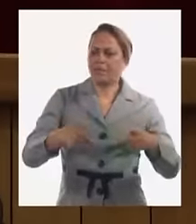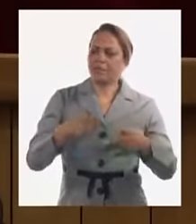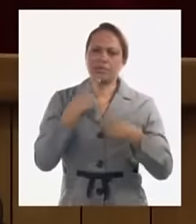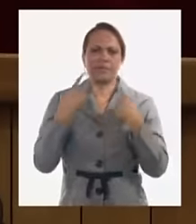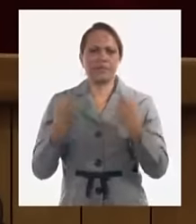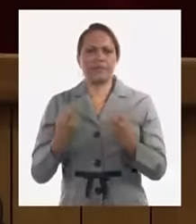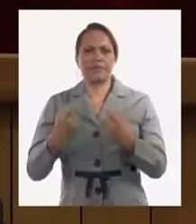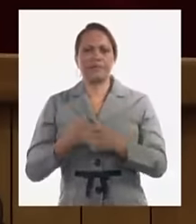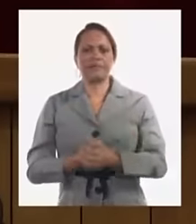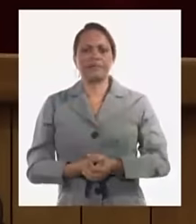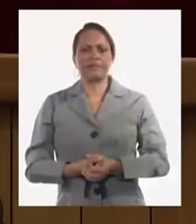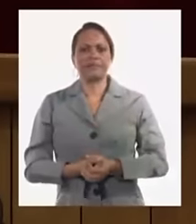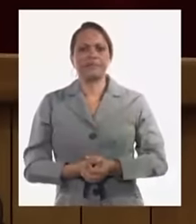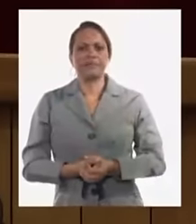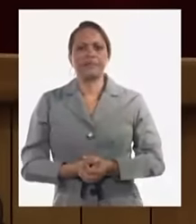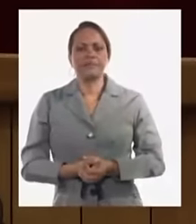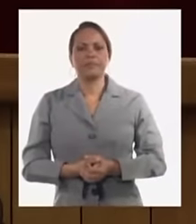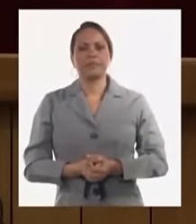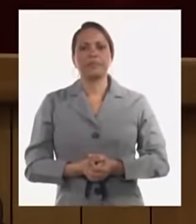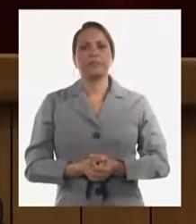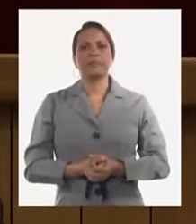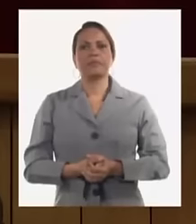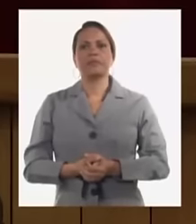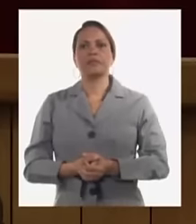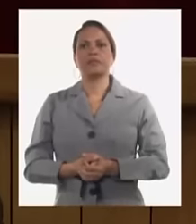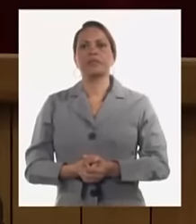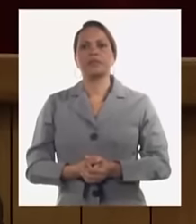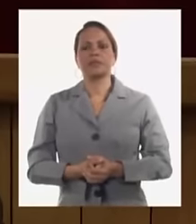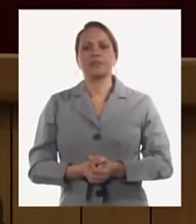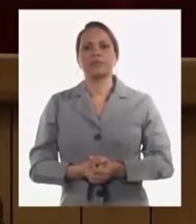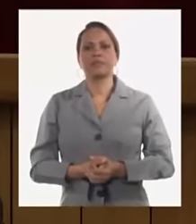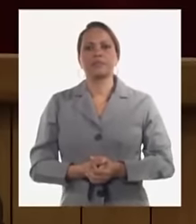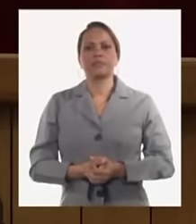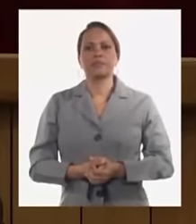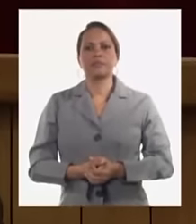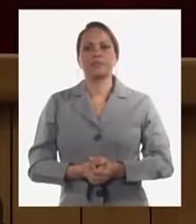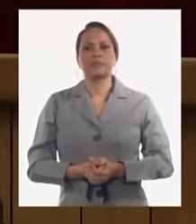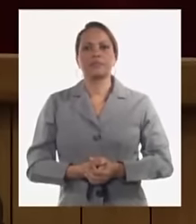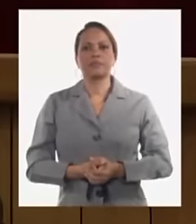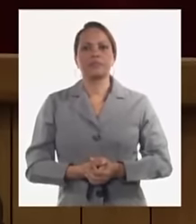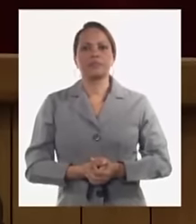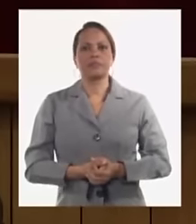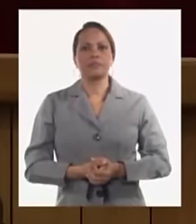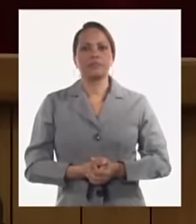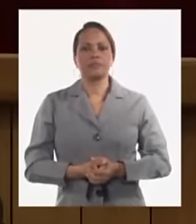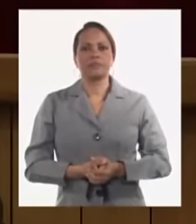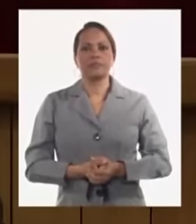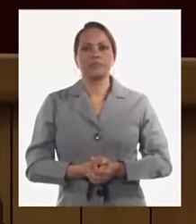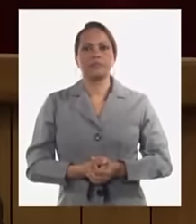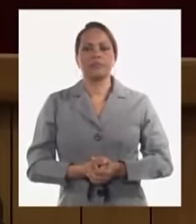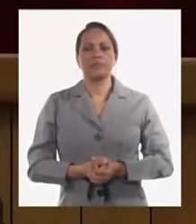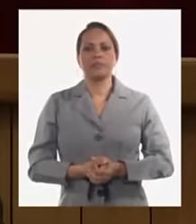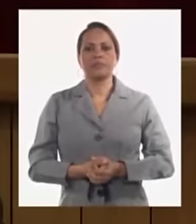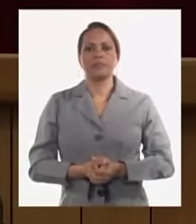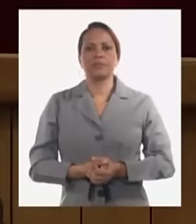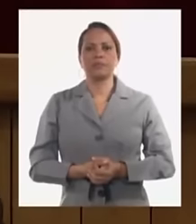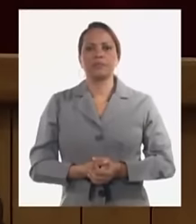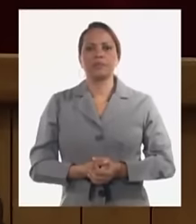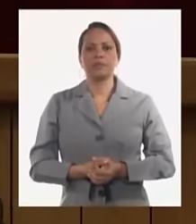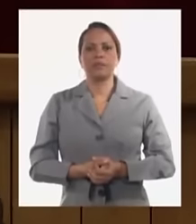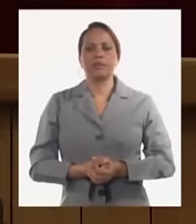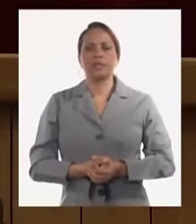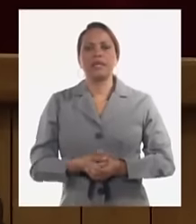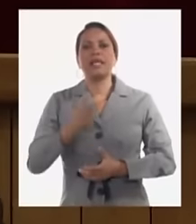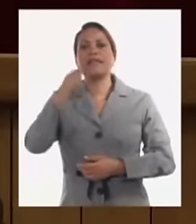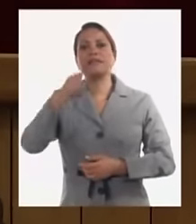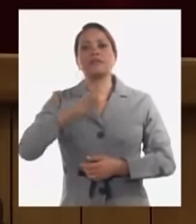ahora la composición del gobierno tiene que ser austera y más racional eso